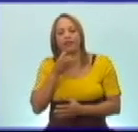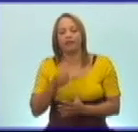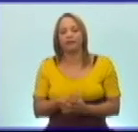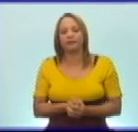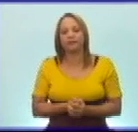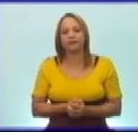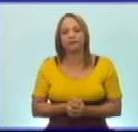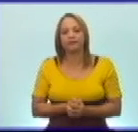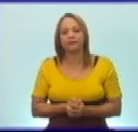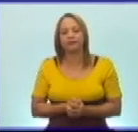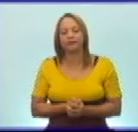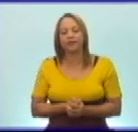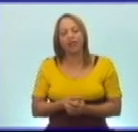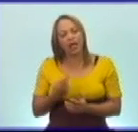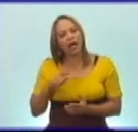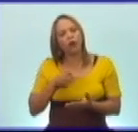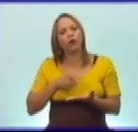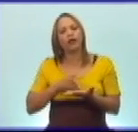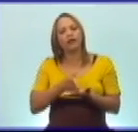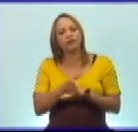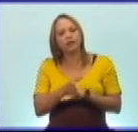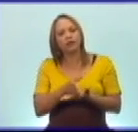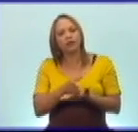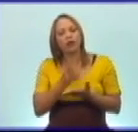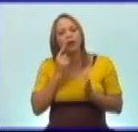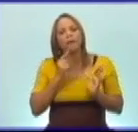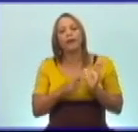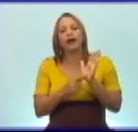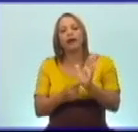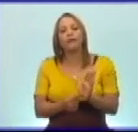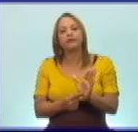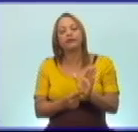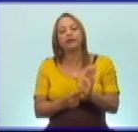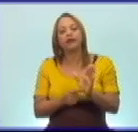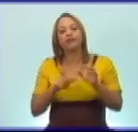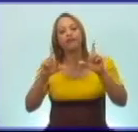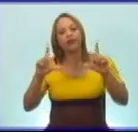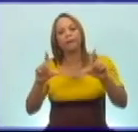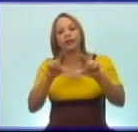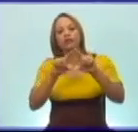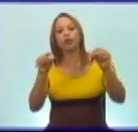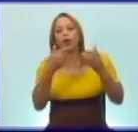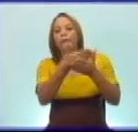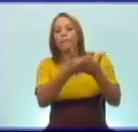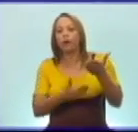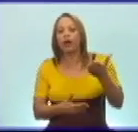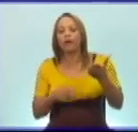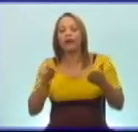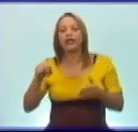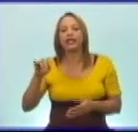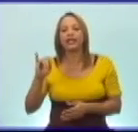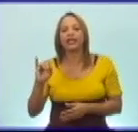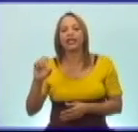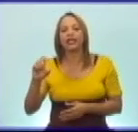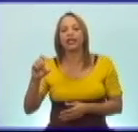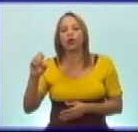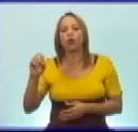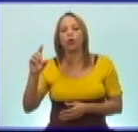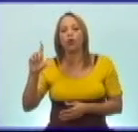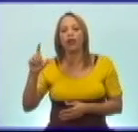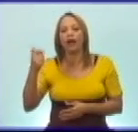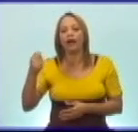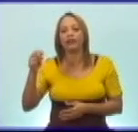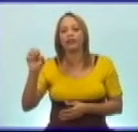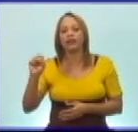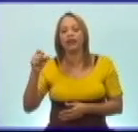A continuación, presentamos fragmentos de un poema escrito por Nicolás Guillén ante la muerte